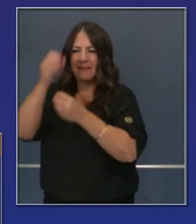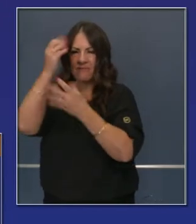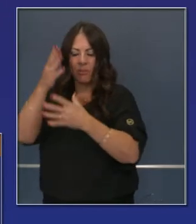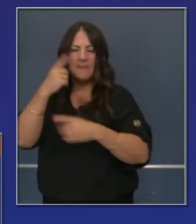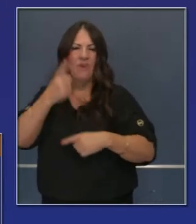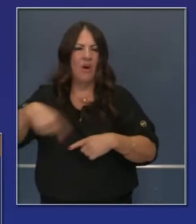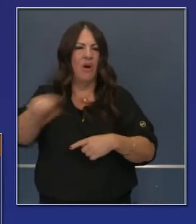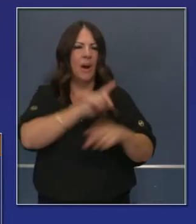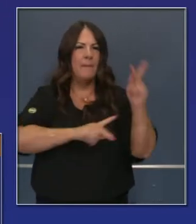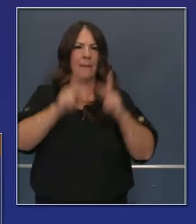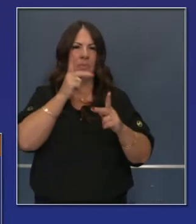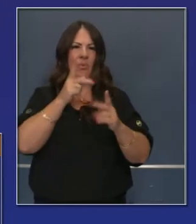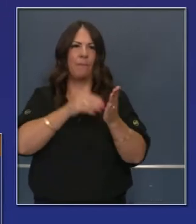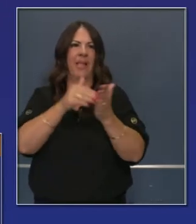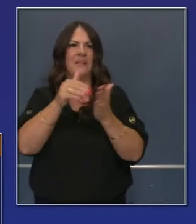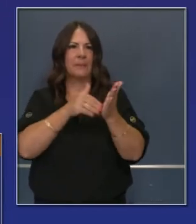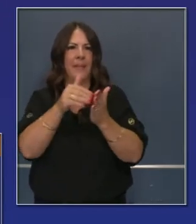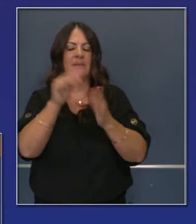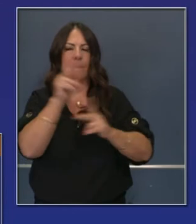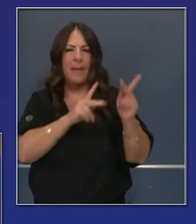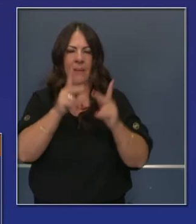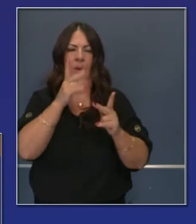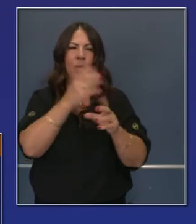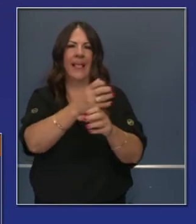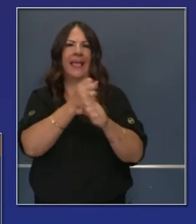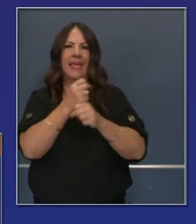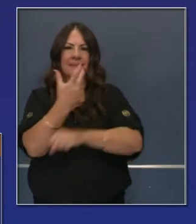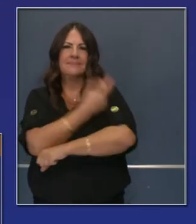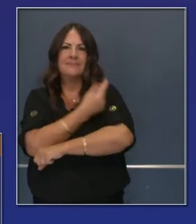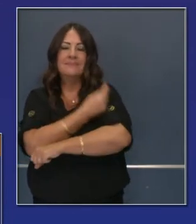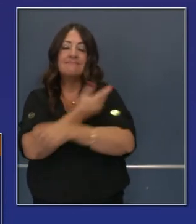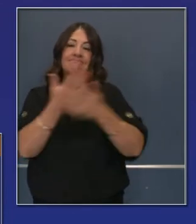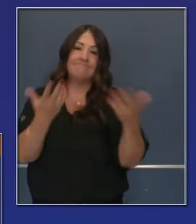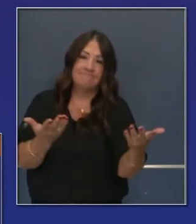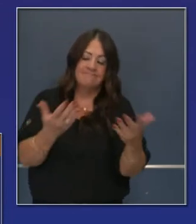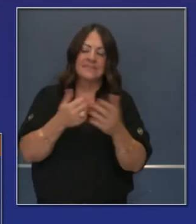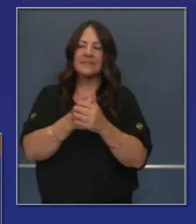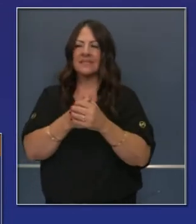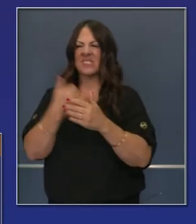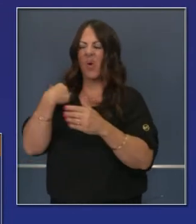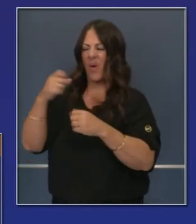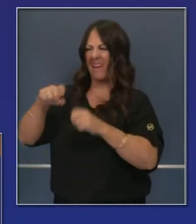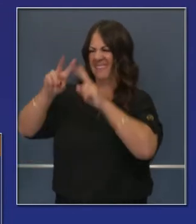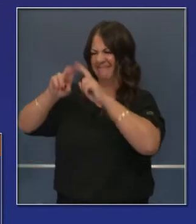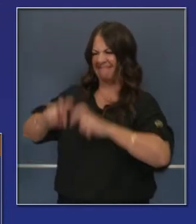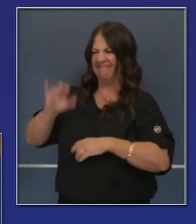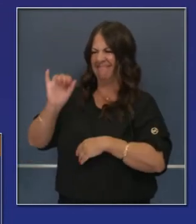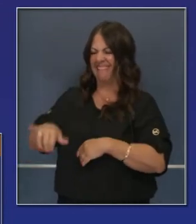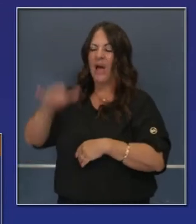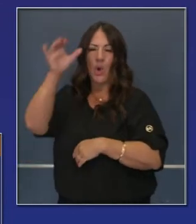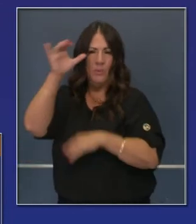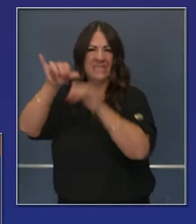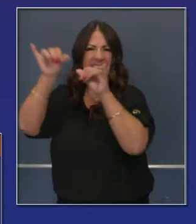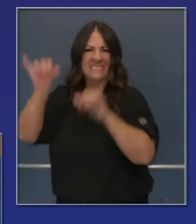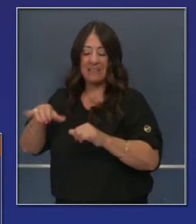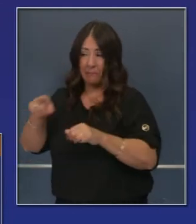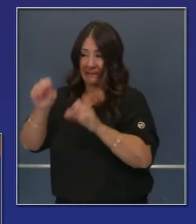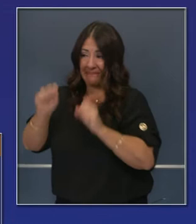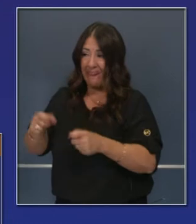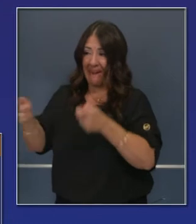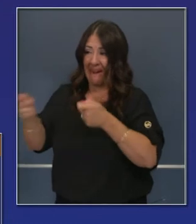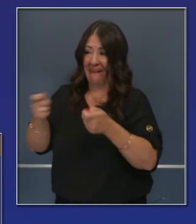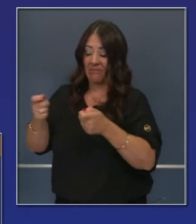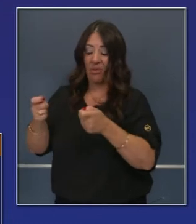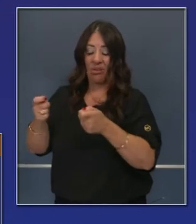logística, que están revisando la eficacia de este sistema en sí,